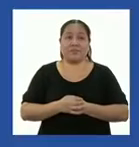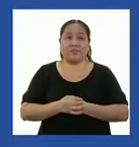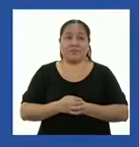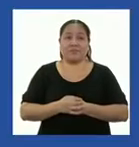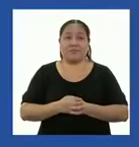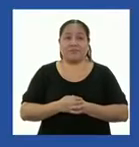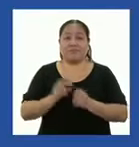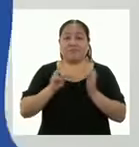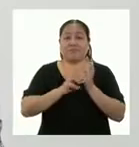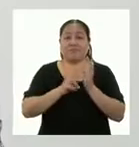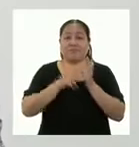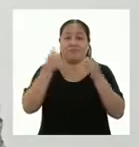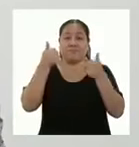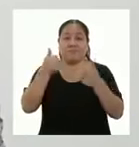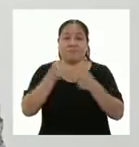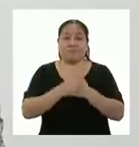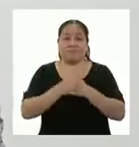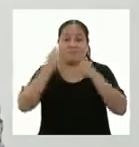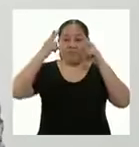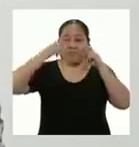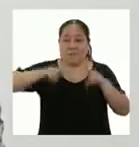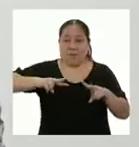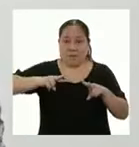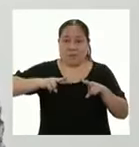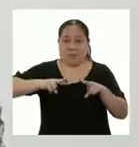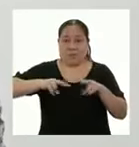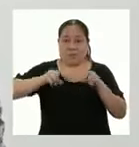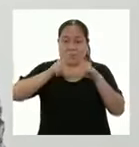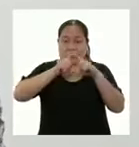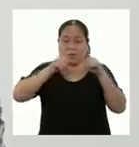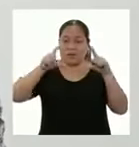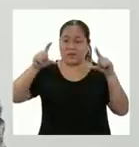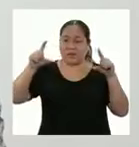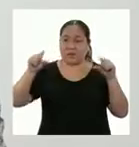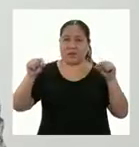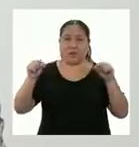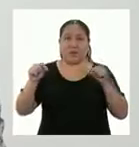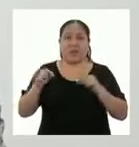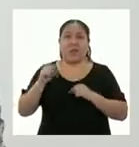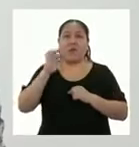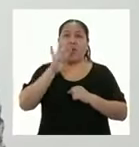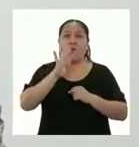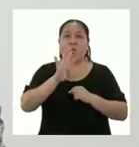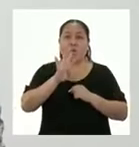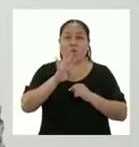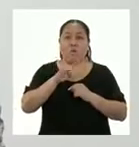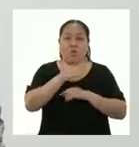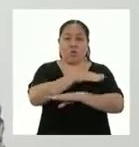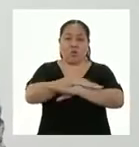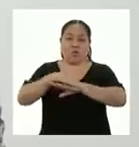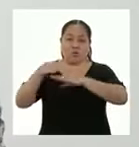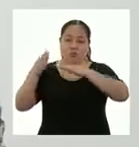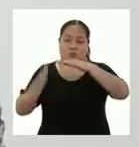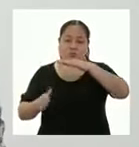Así es. Ahora vemos el rectángulo, que es un paralelogramo de cuatro lados. Estos cuatro lados forman